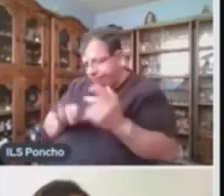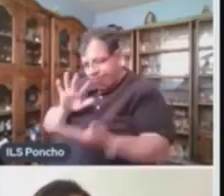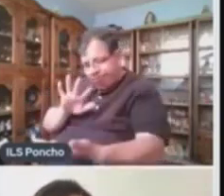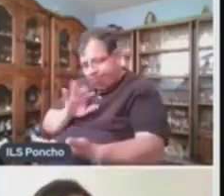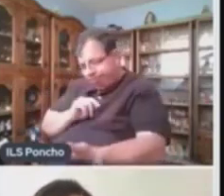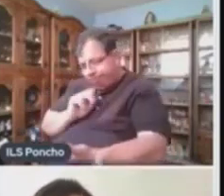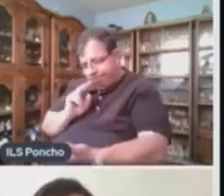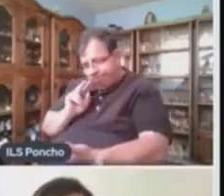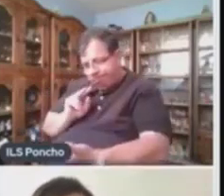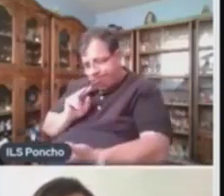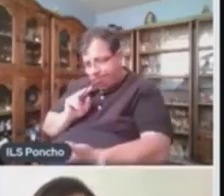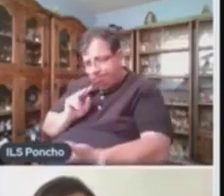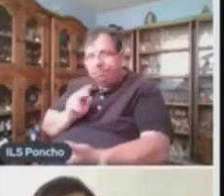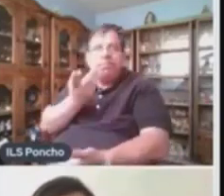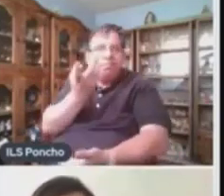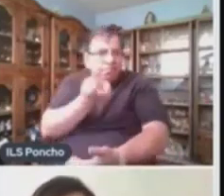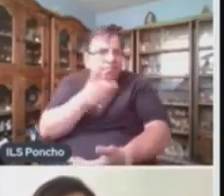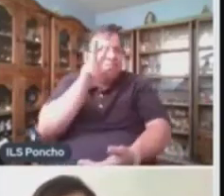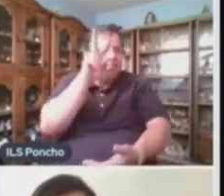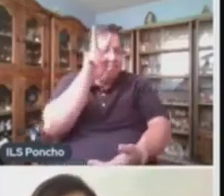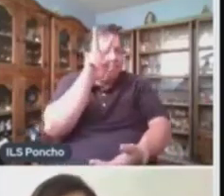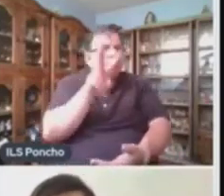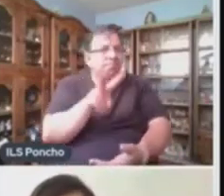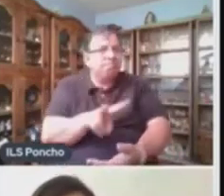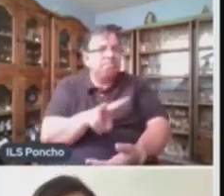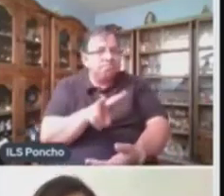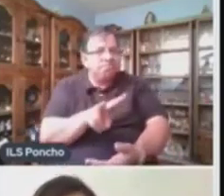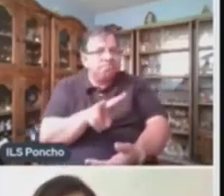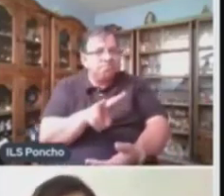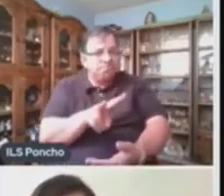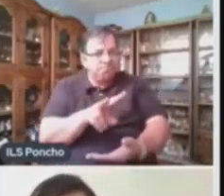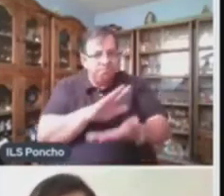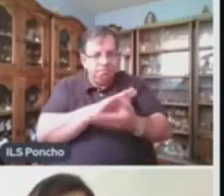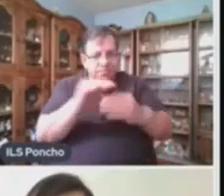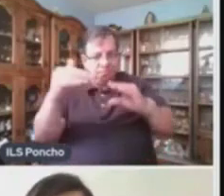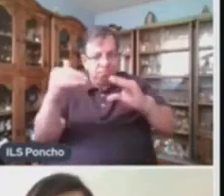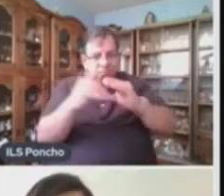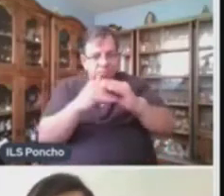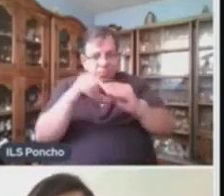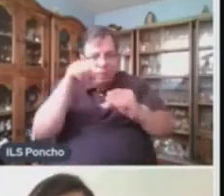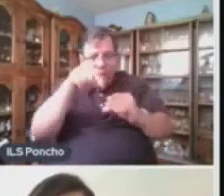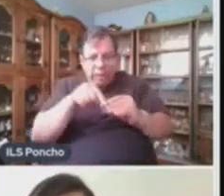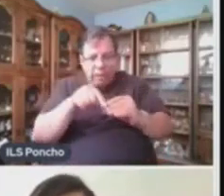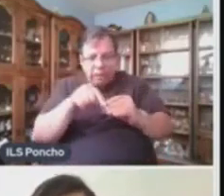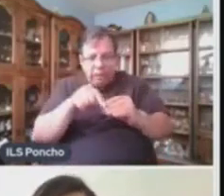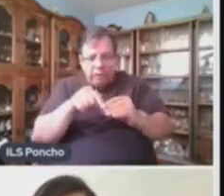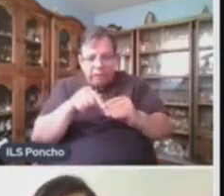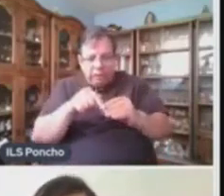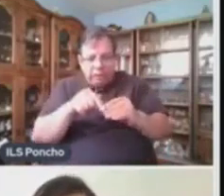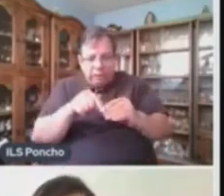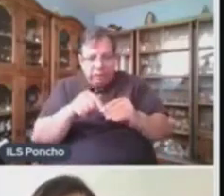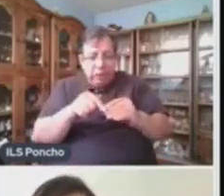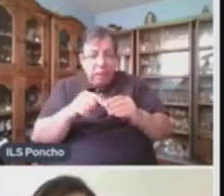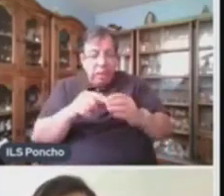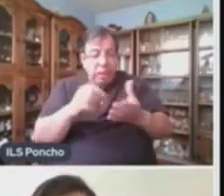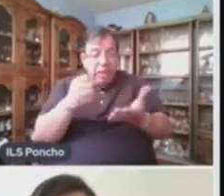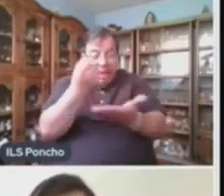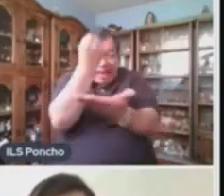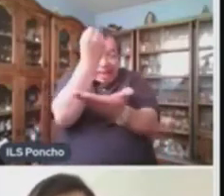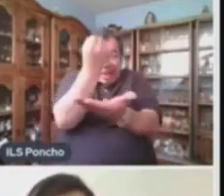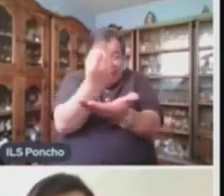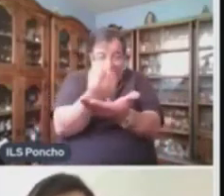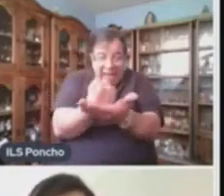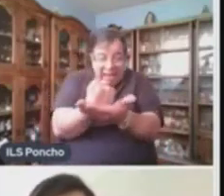Efectivamente Sobre La Funda A Ambos Lados Del Hueco Que Había